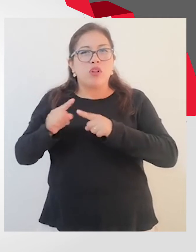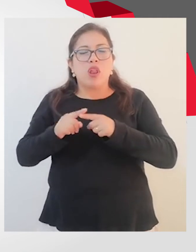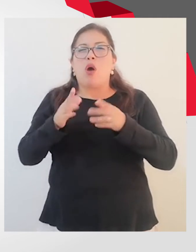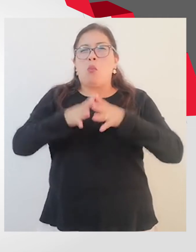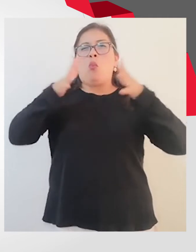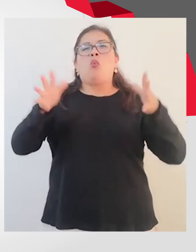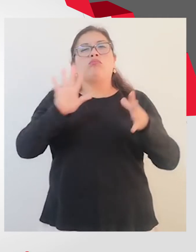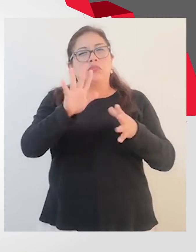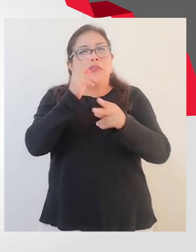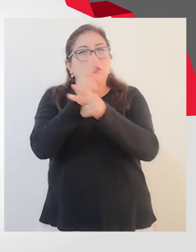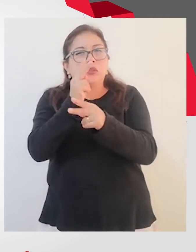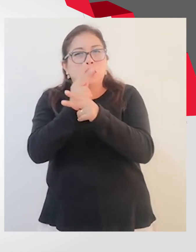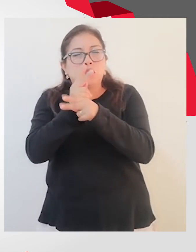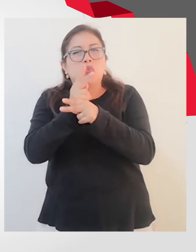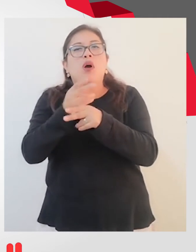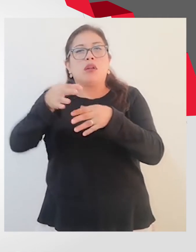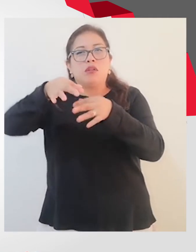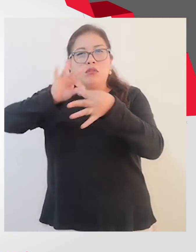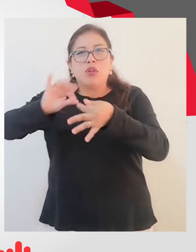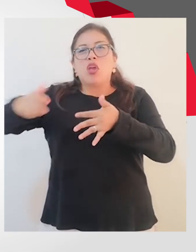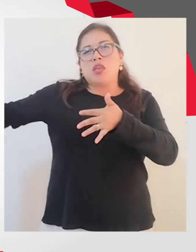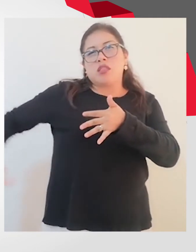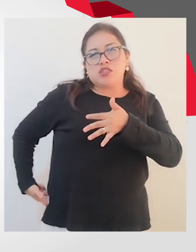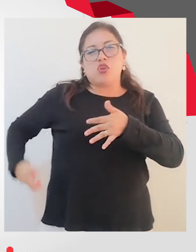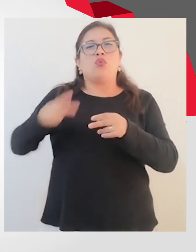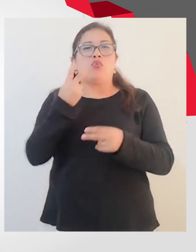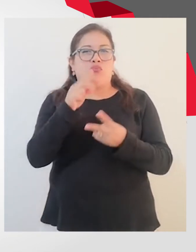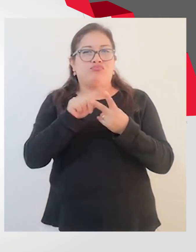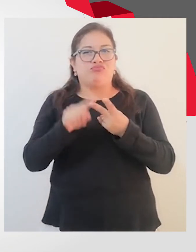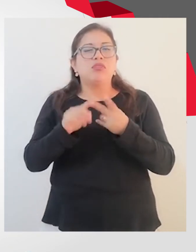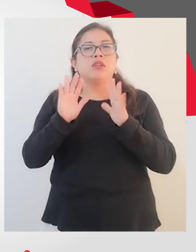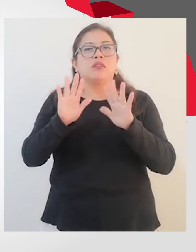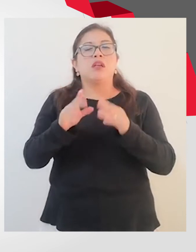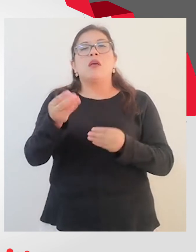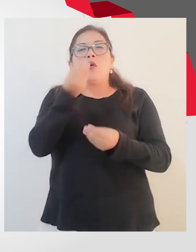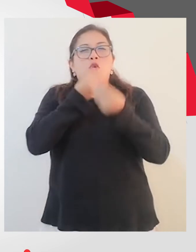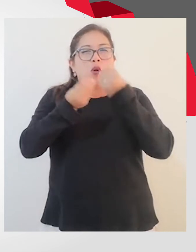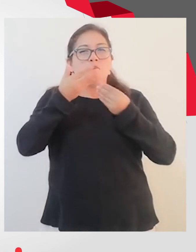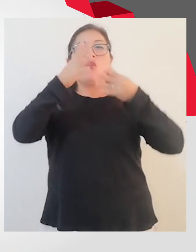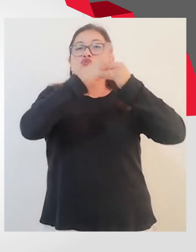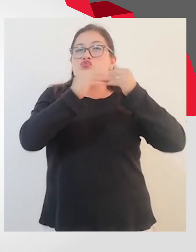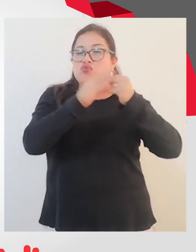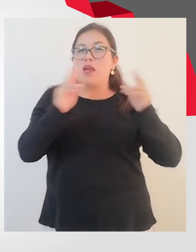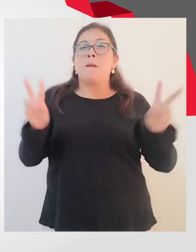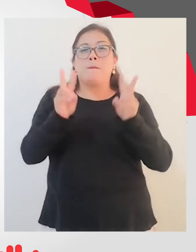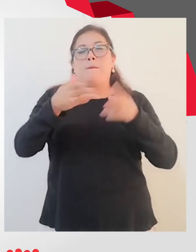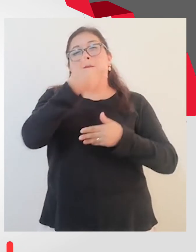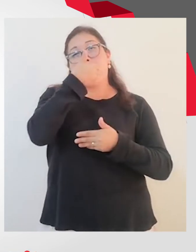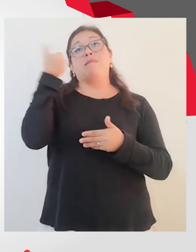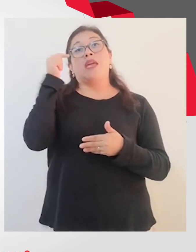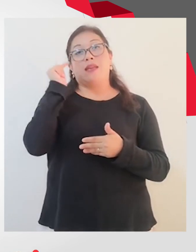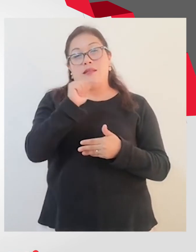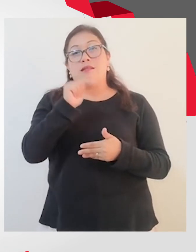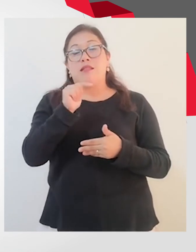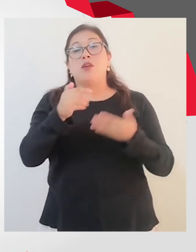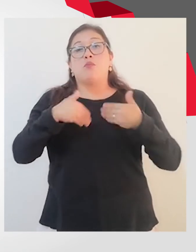tengan mucho cuidado con la suplementación y con las inyecciones de vitamina C y consuman sus frutas y verduras que es la